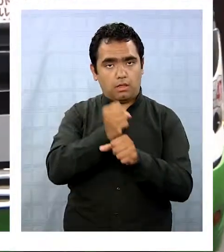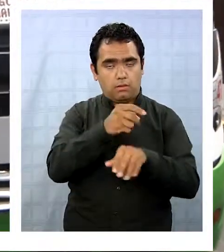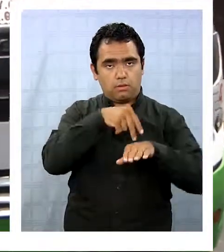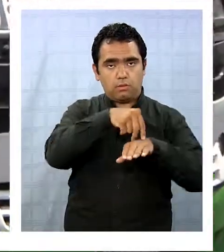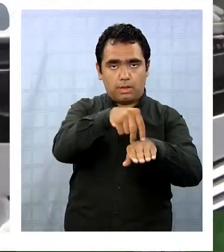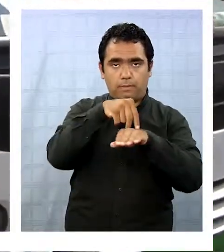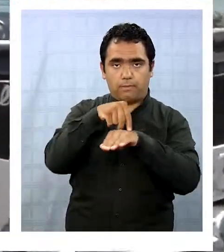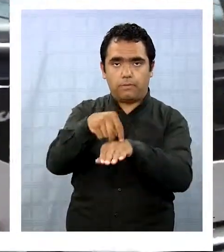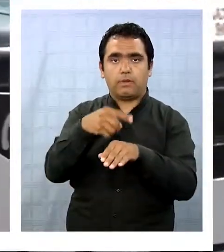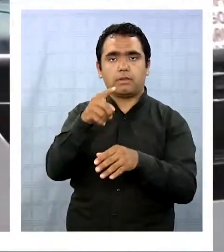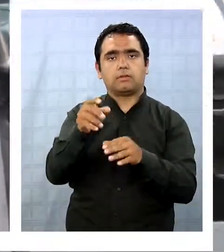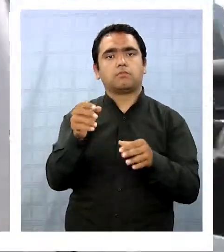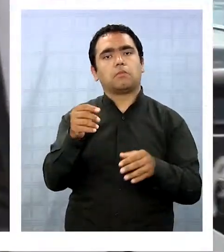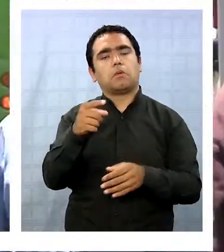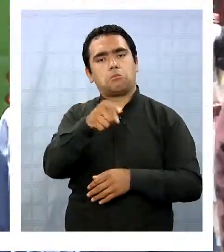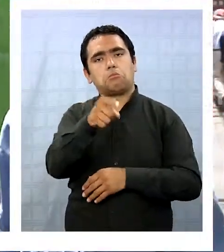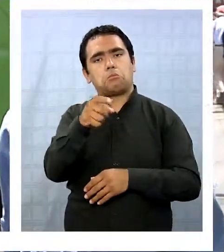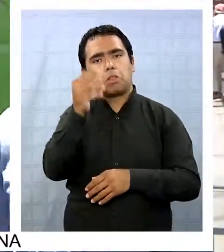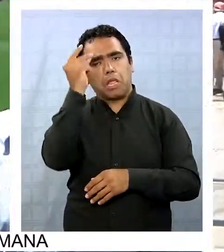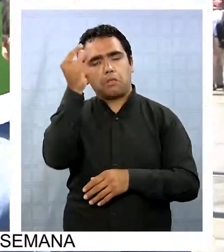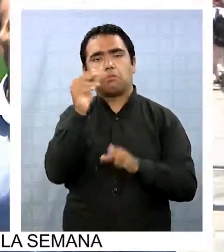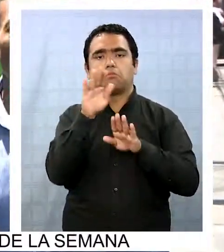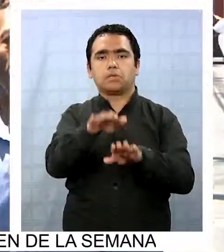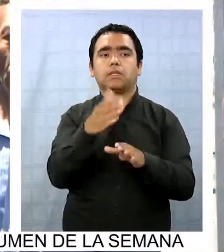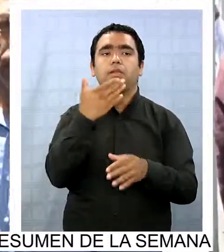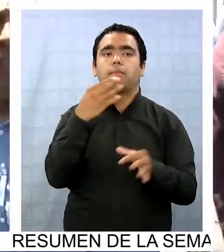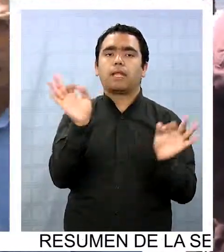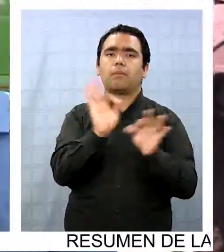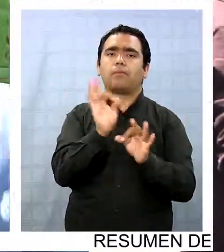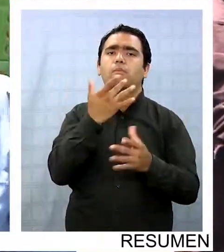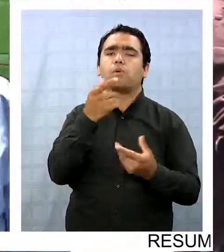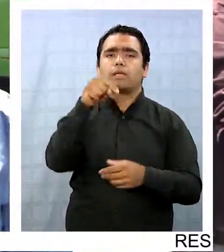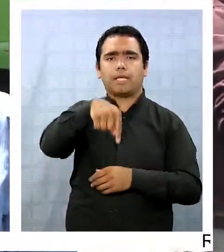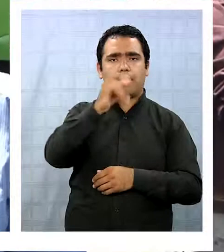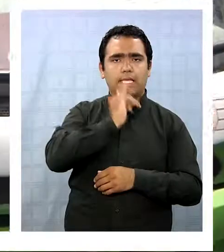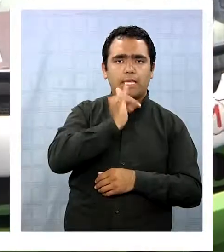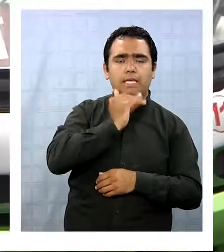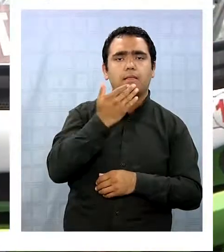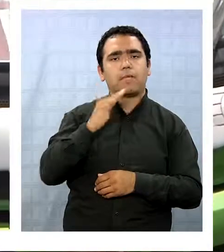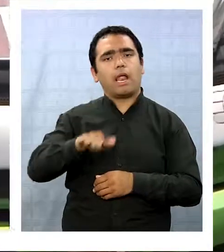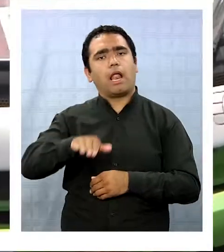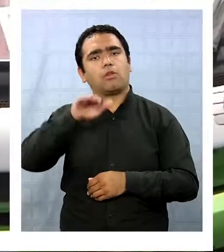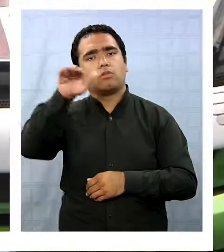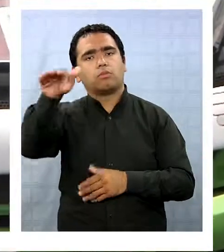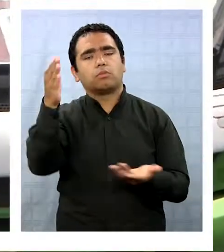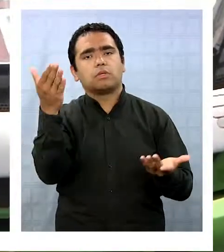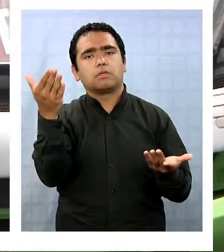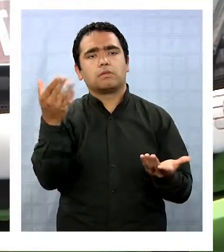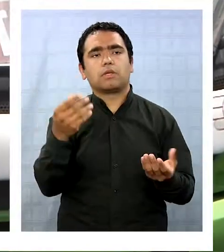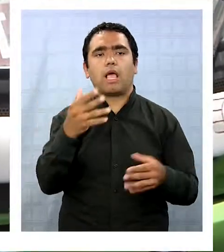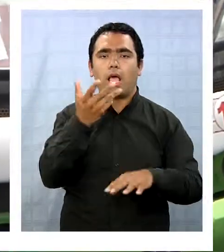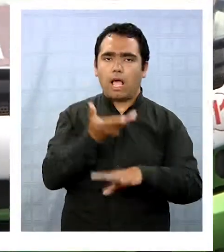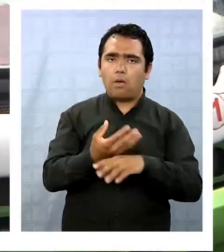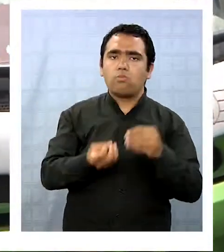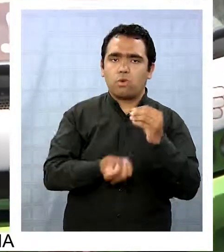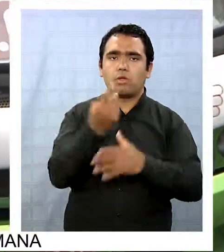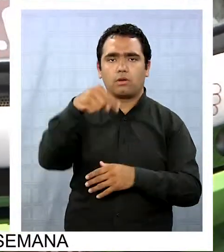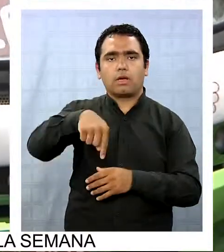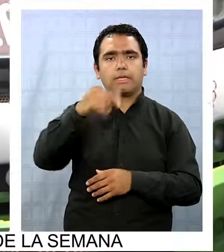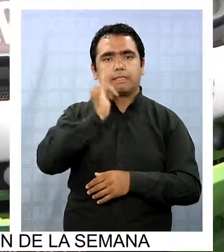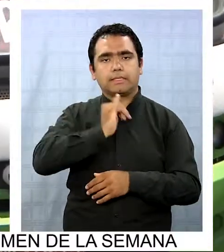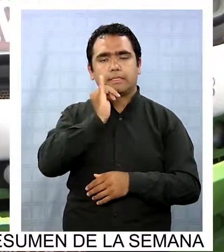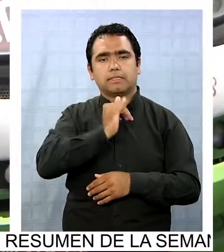apoyó esta idea y explicó por qué la locomoción colectiva de Iquique y Alto Hospicio es una de las más modernas de Chile.